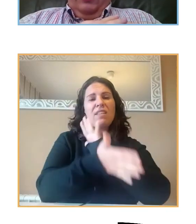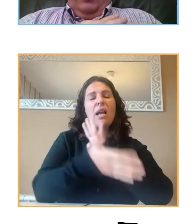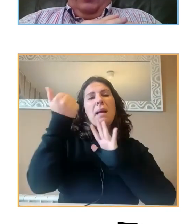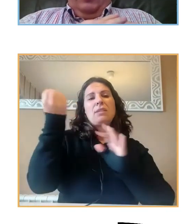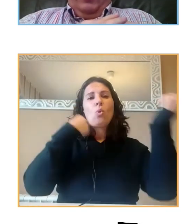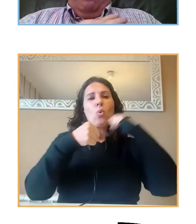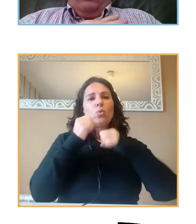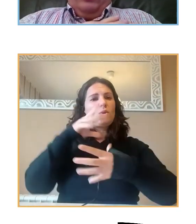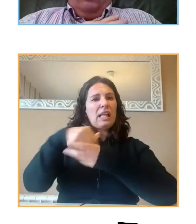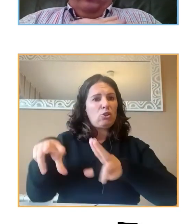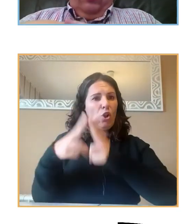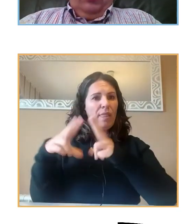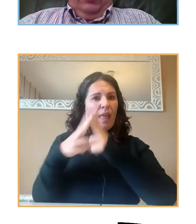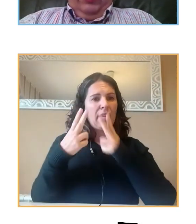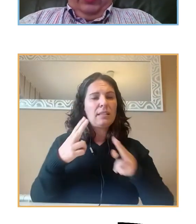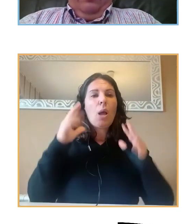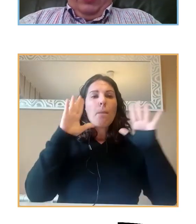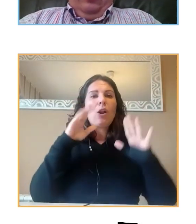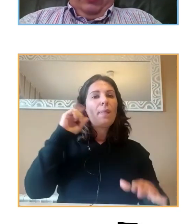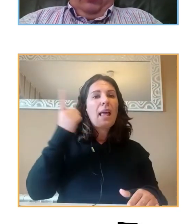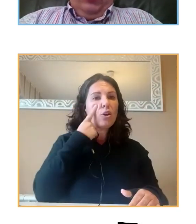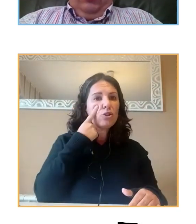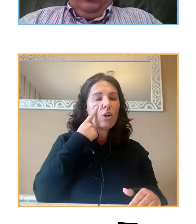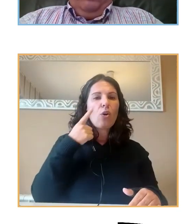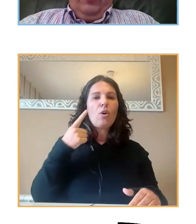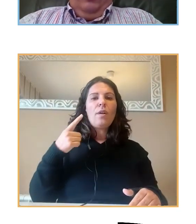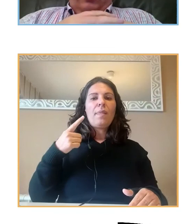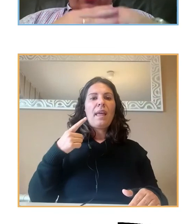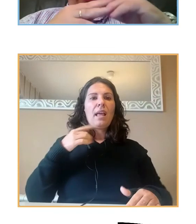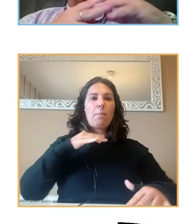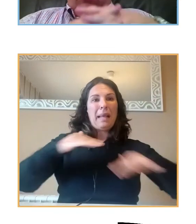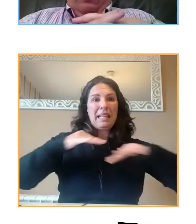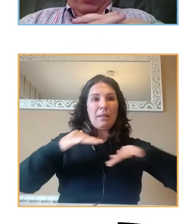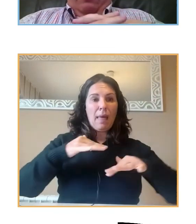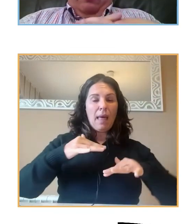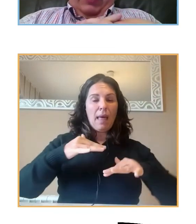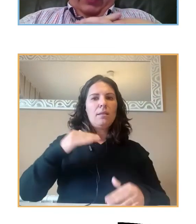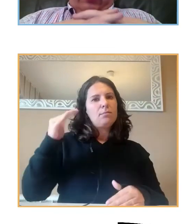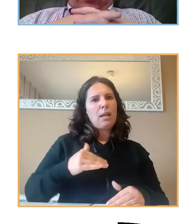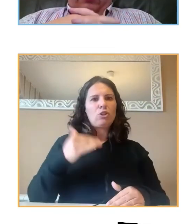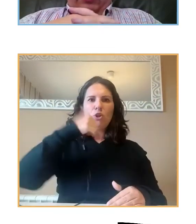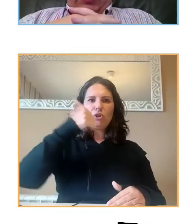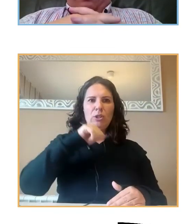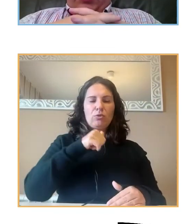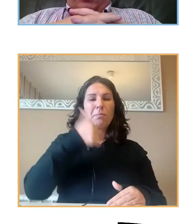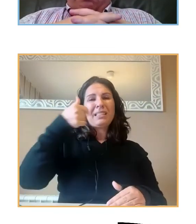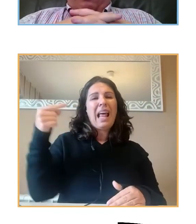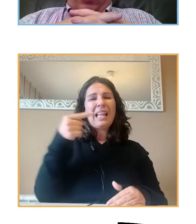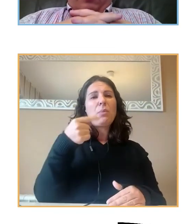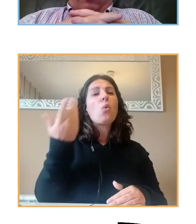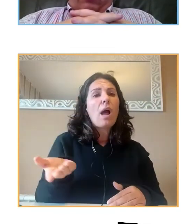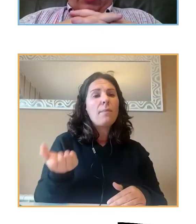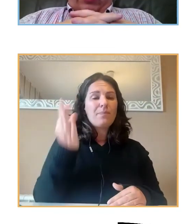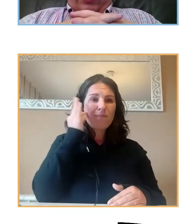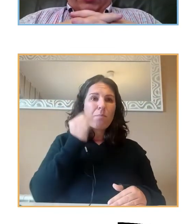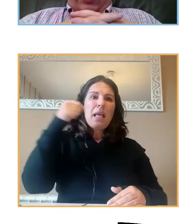y tienen menos diagnósticos de hiperactividad que los chicos. En cuanto a las variables más negativas, las chicas presentan más